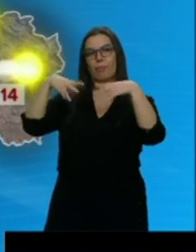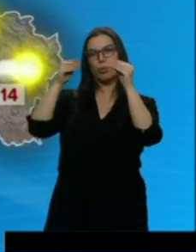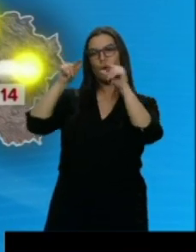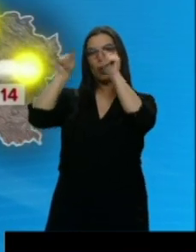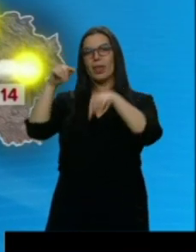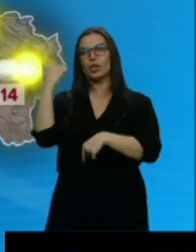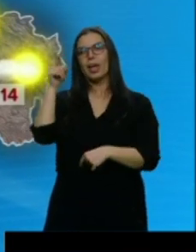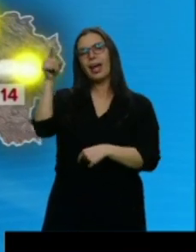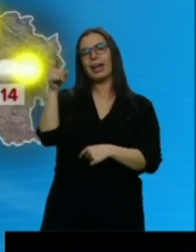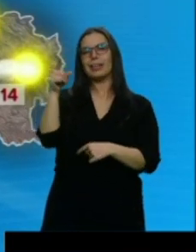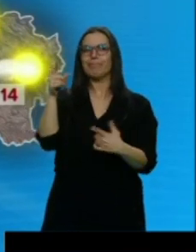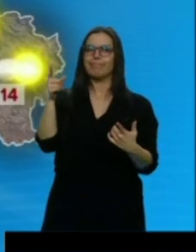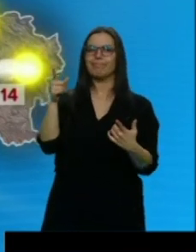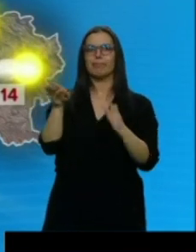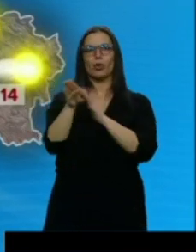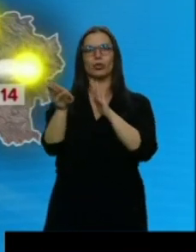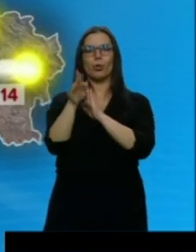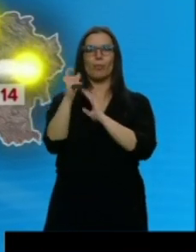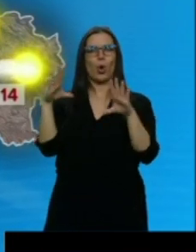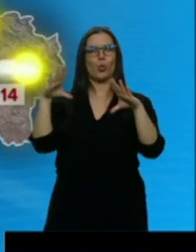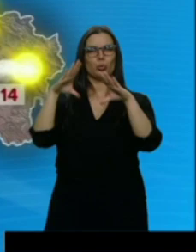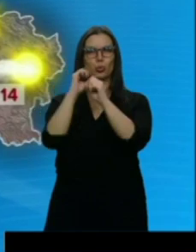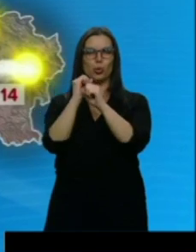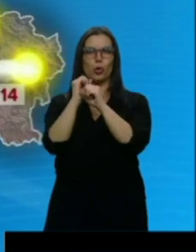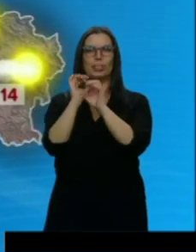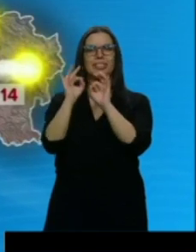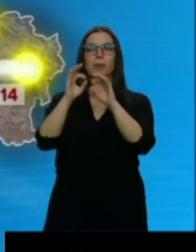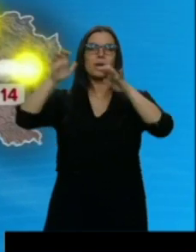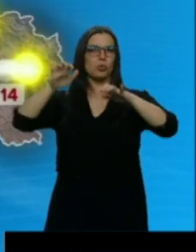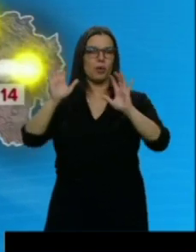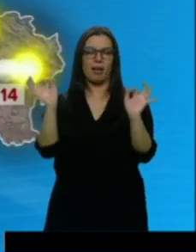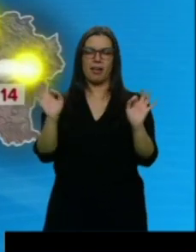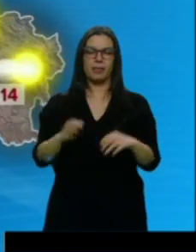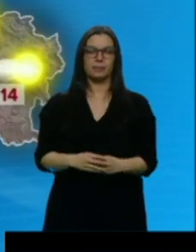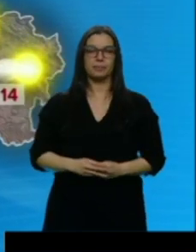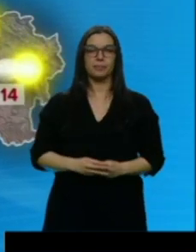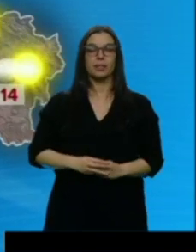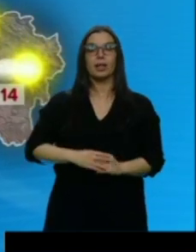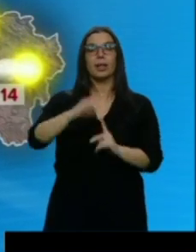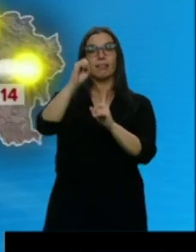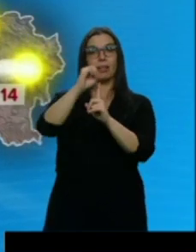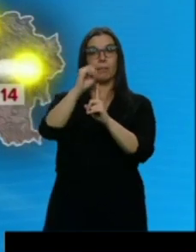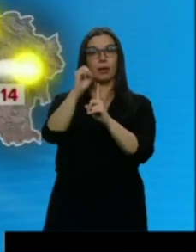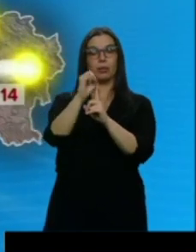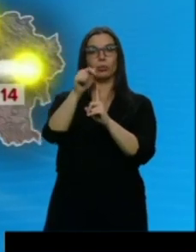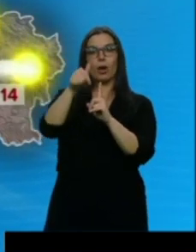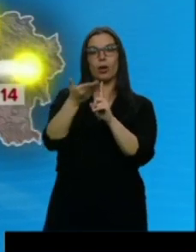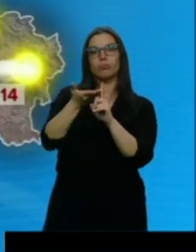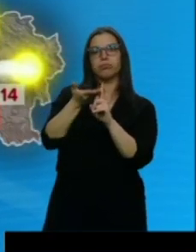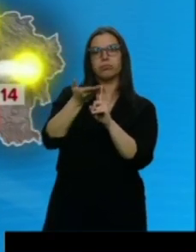hablando de algo más de nubosidad, pero sin riesgo de lluvias. Con temperaturas que hoy van a subir de manera bastante